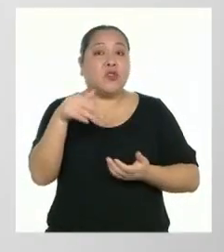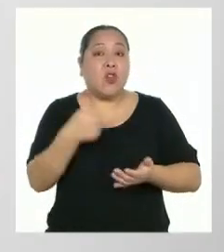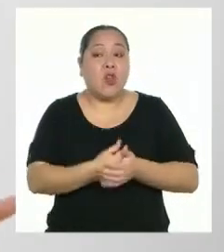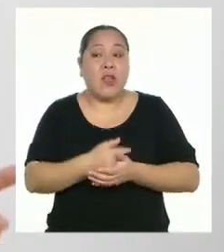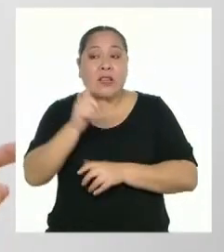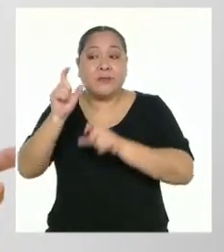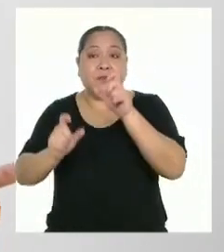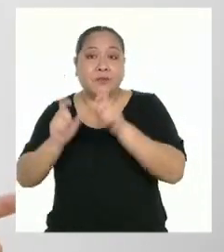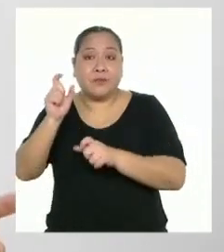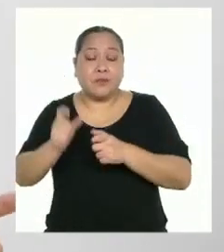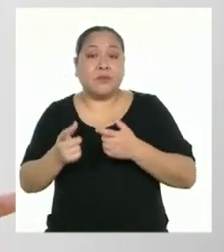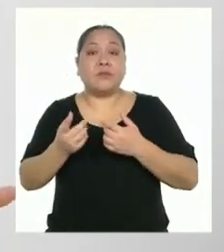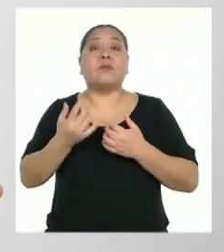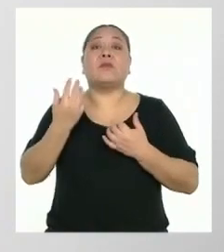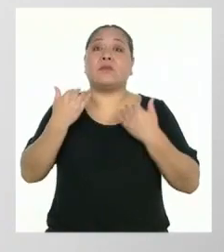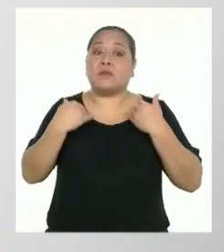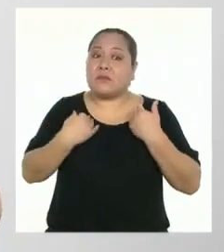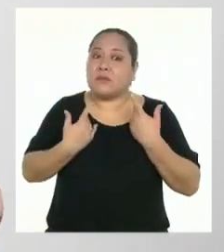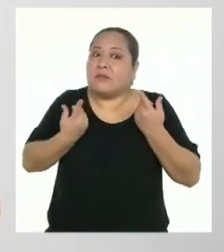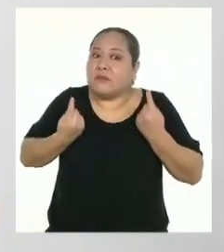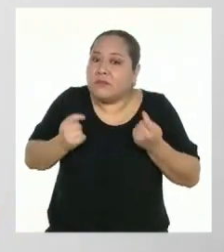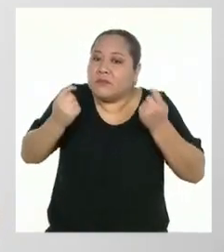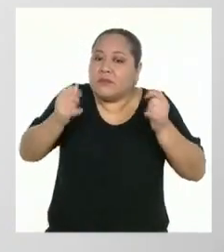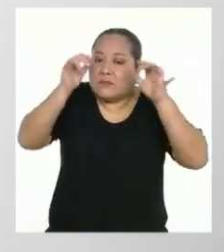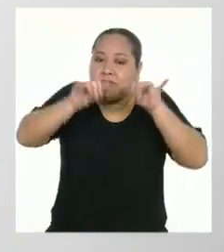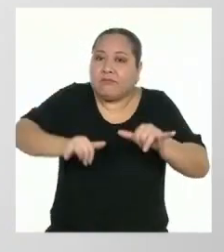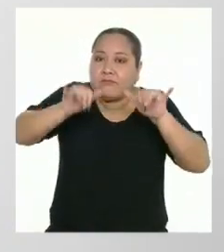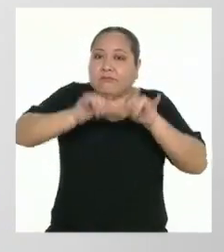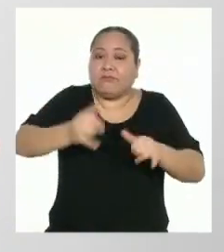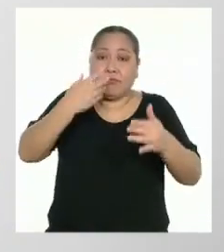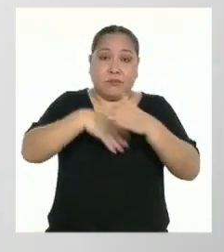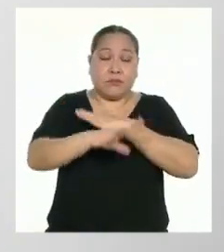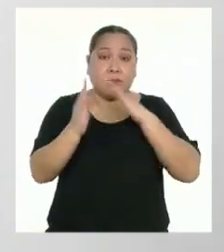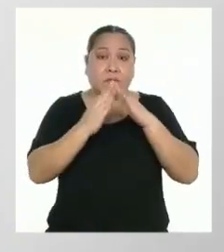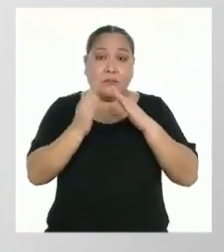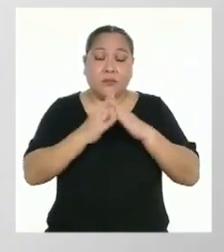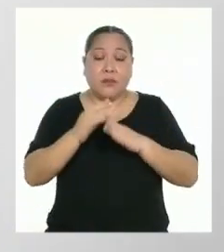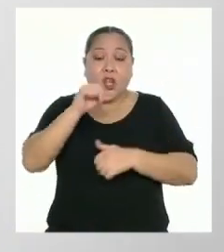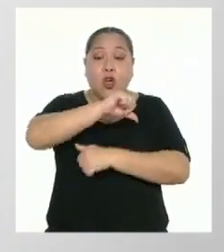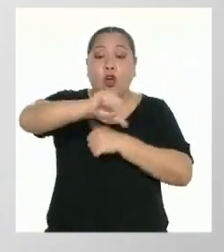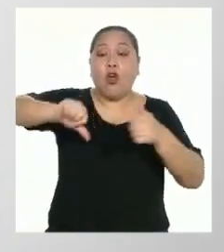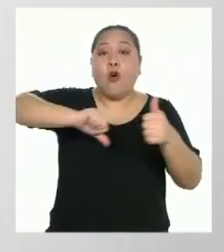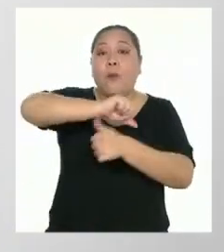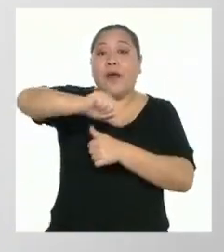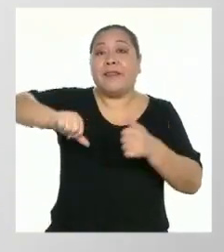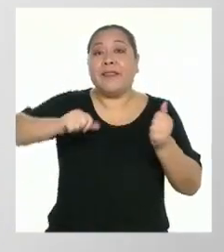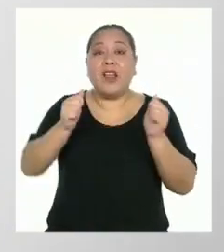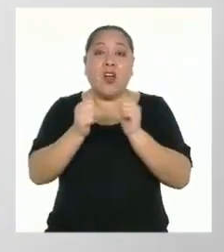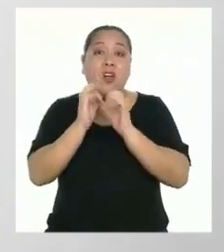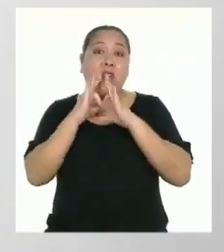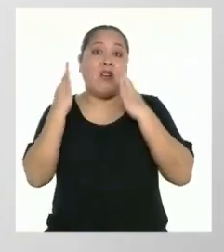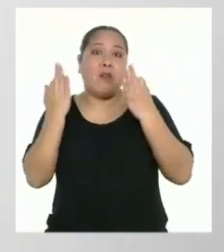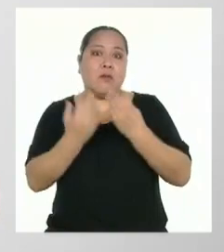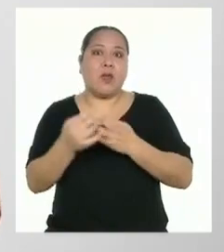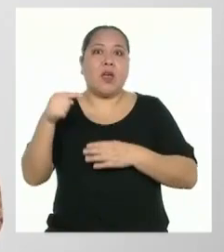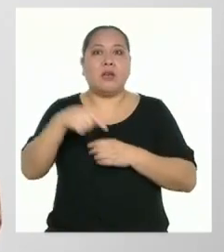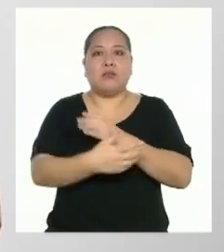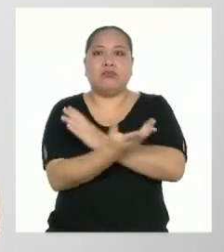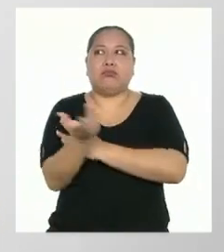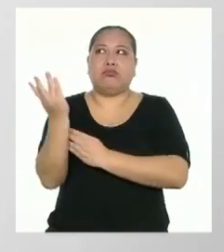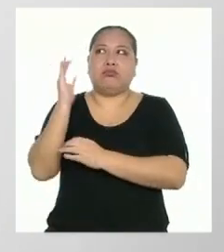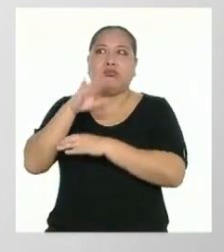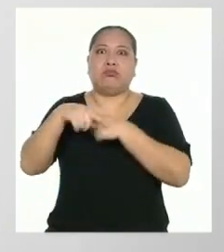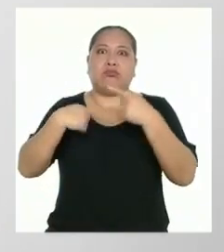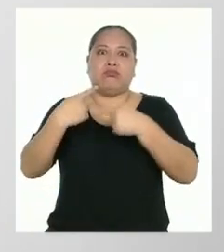procurar quedarnos en casa, pasar tiempo con nuestras familias ahora suele ser una constante para